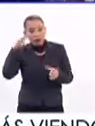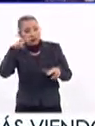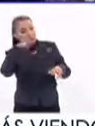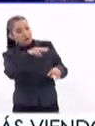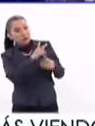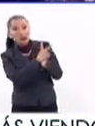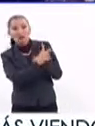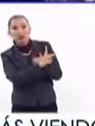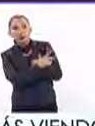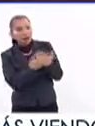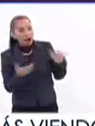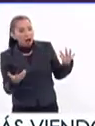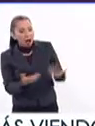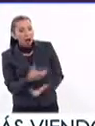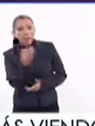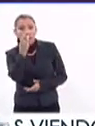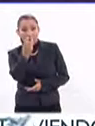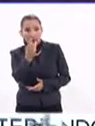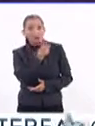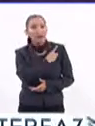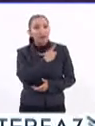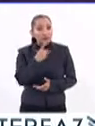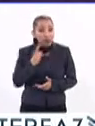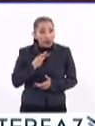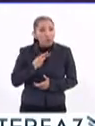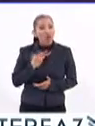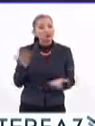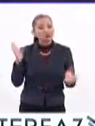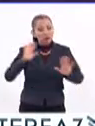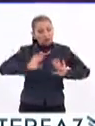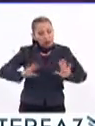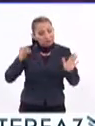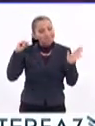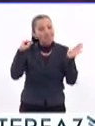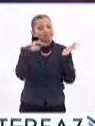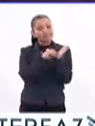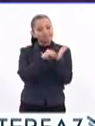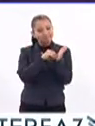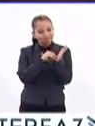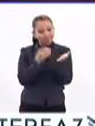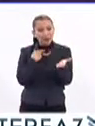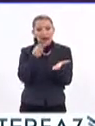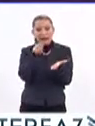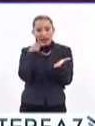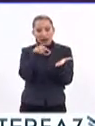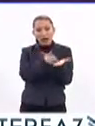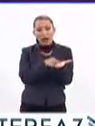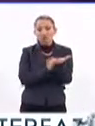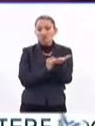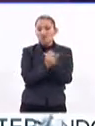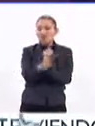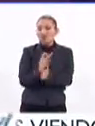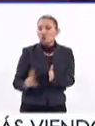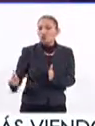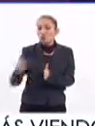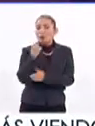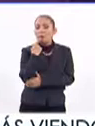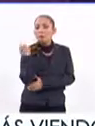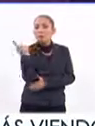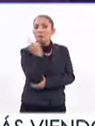Entonces, por eso tenemos que dejar establecida la democracia como